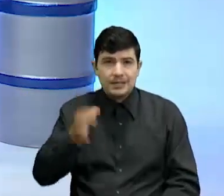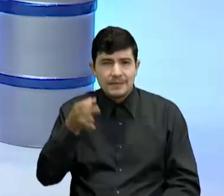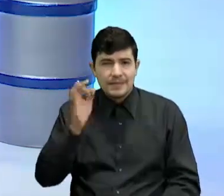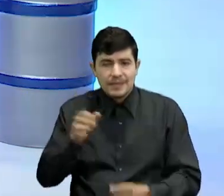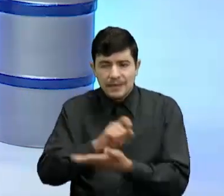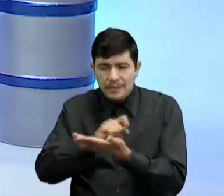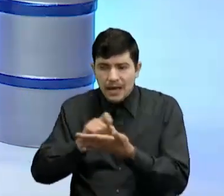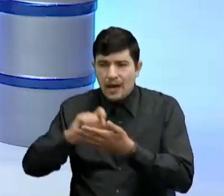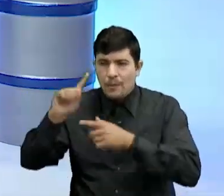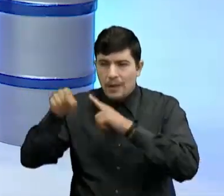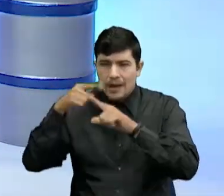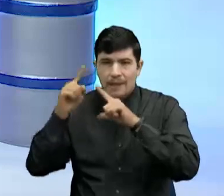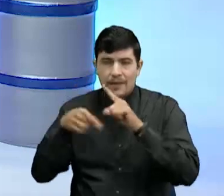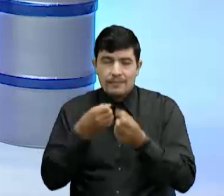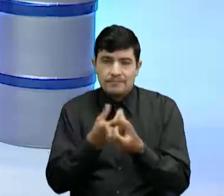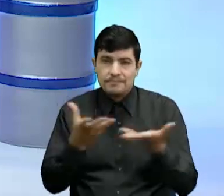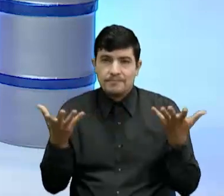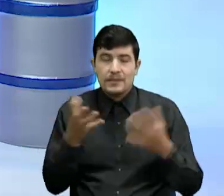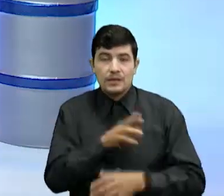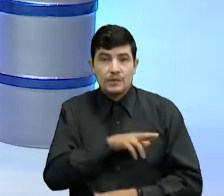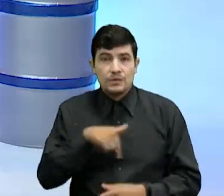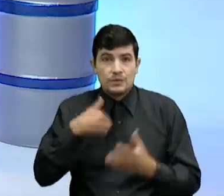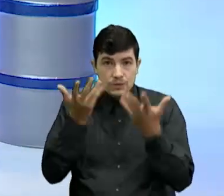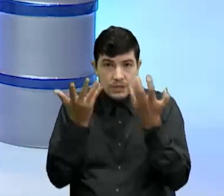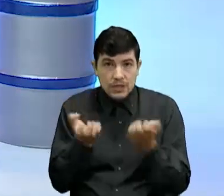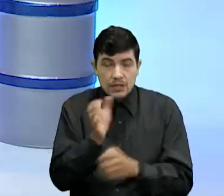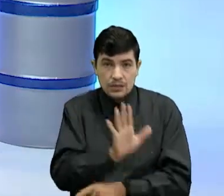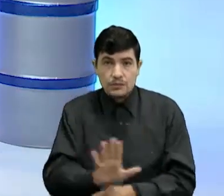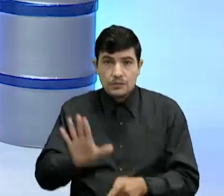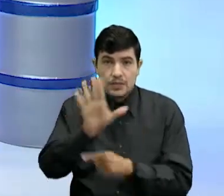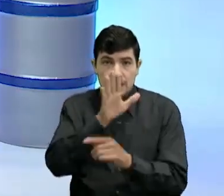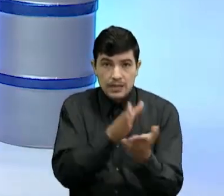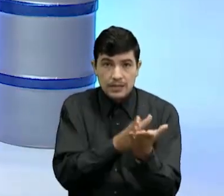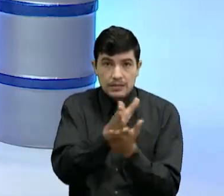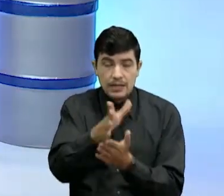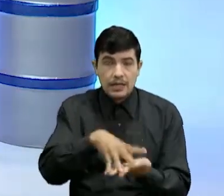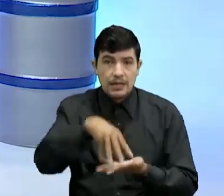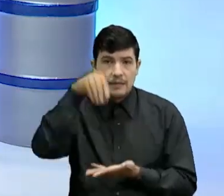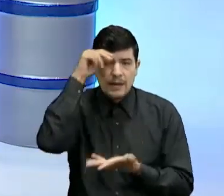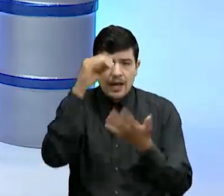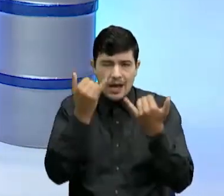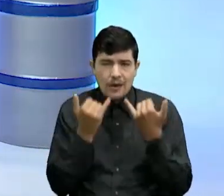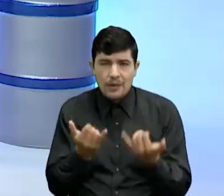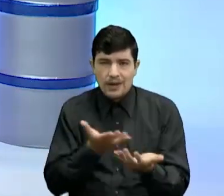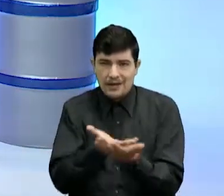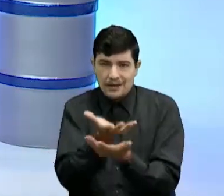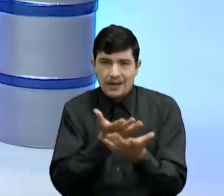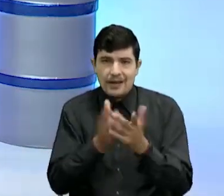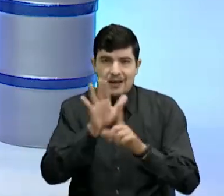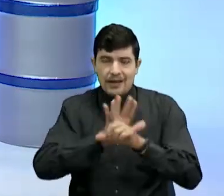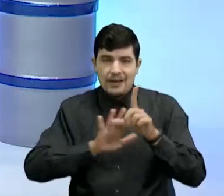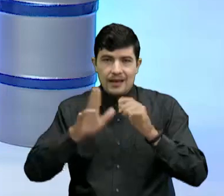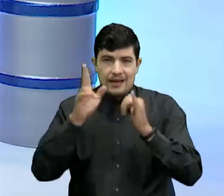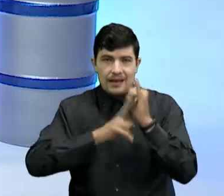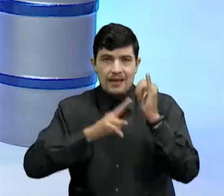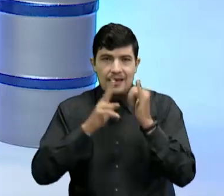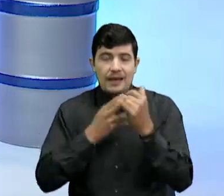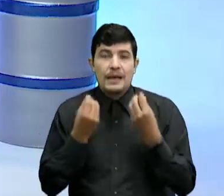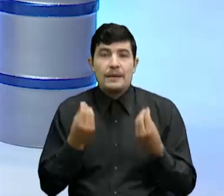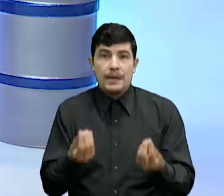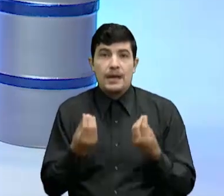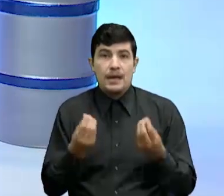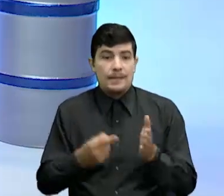Tan conectados Con nosotros Como queremos Que ustedes Sigan aprendiendo A continuación Les tenemos Los recomendados De YouTube Para que